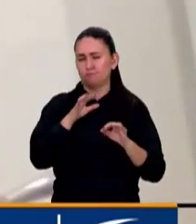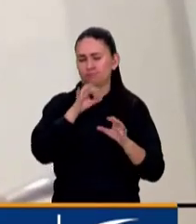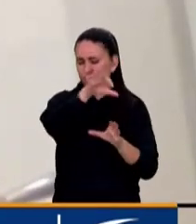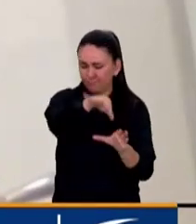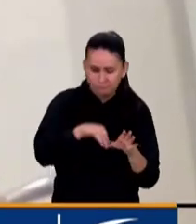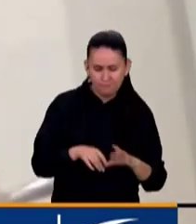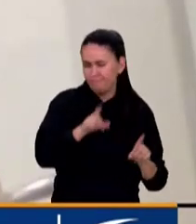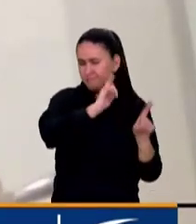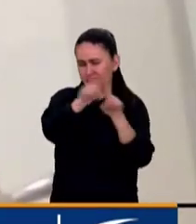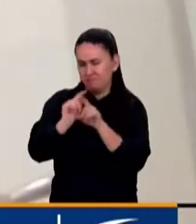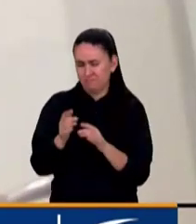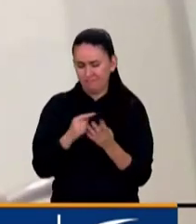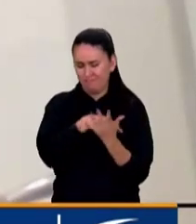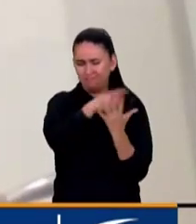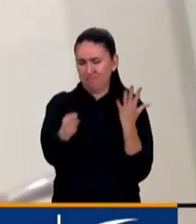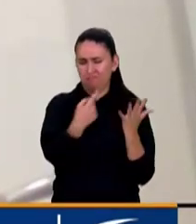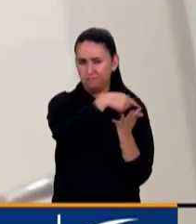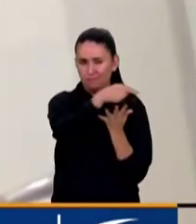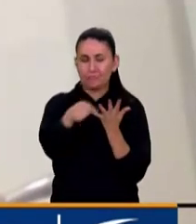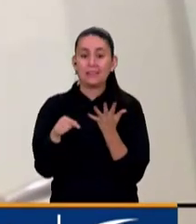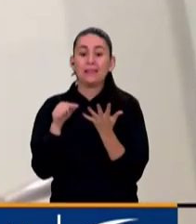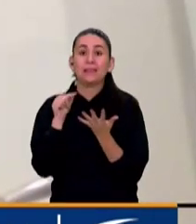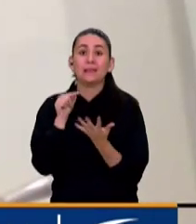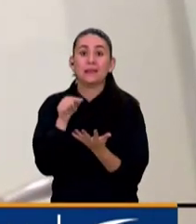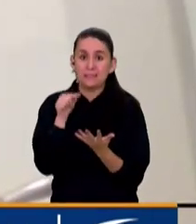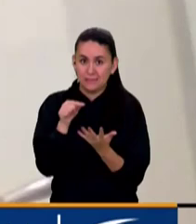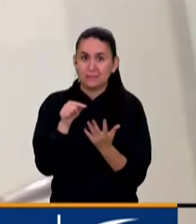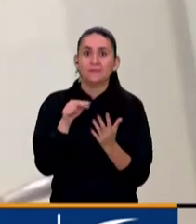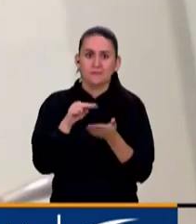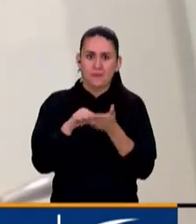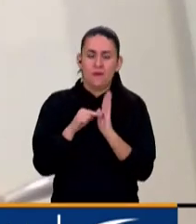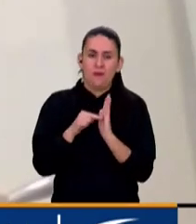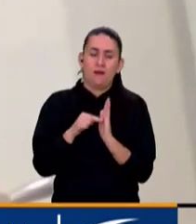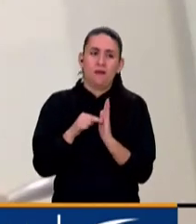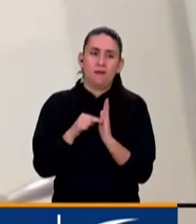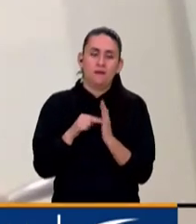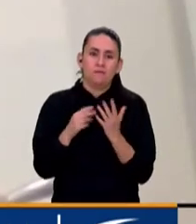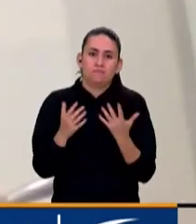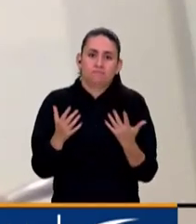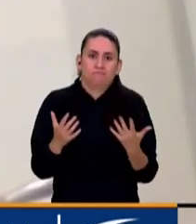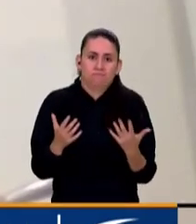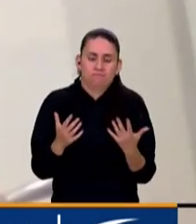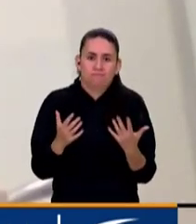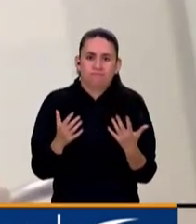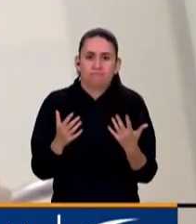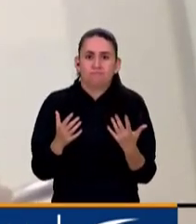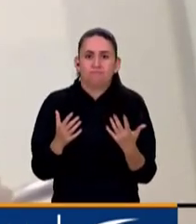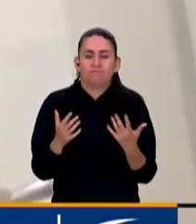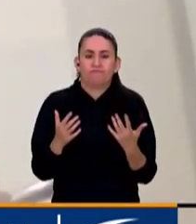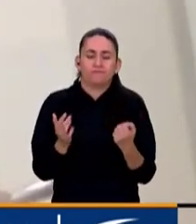o cualesquiera los ejemplos que daba, pues se genera una, digamos definitivamente, cuanto menos una